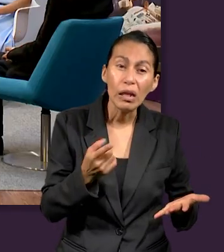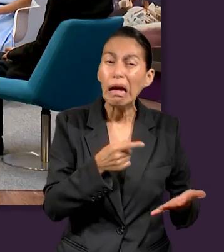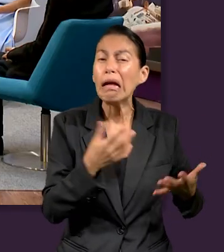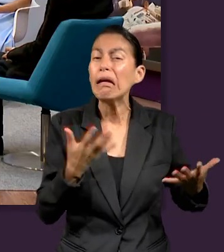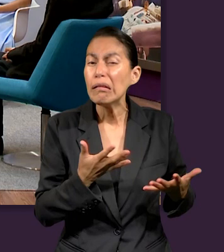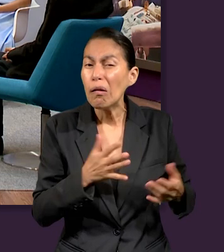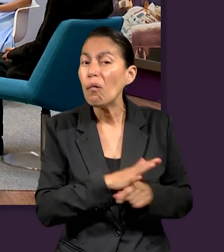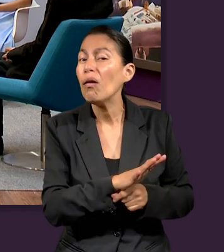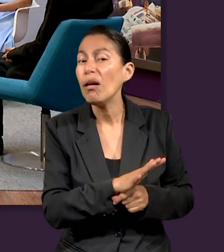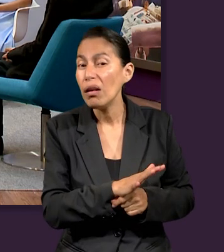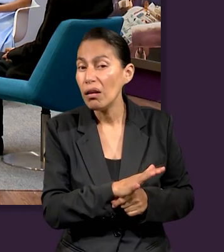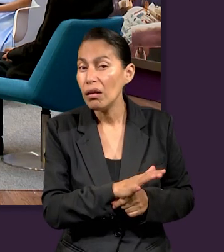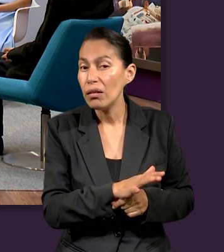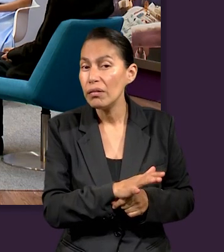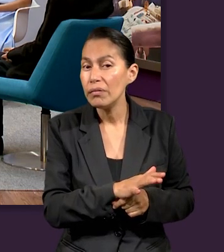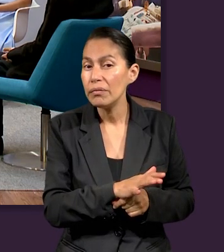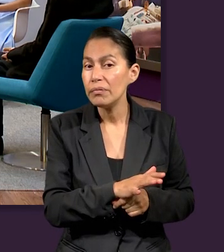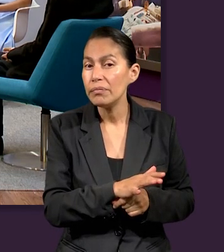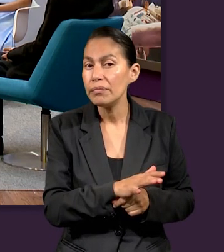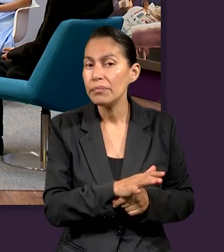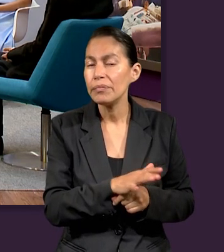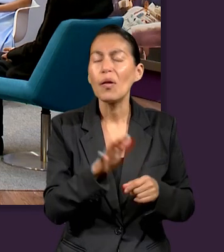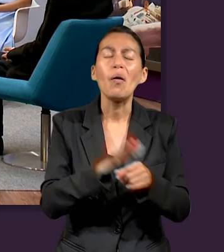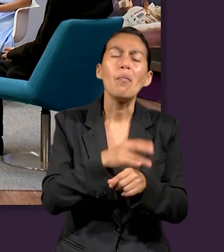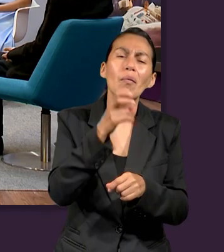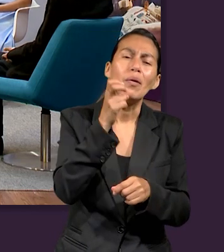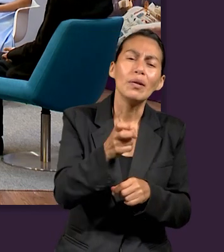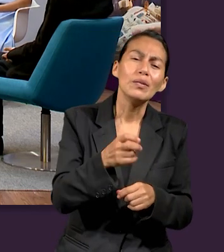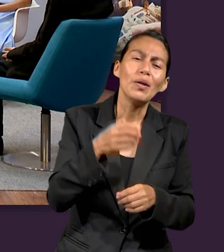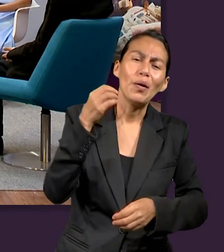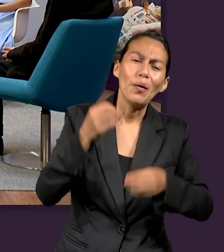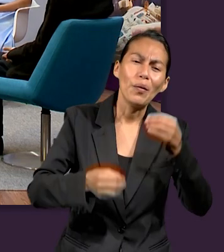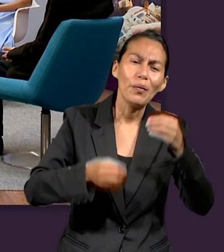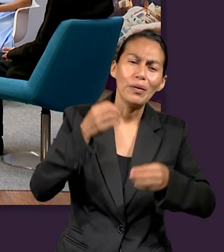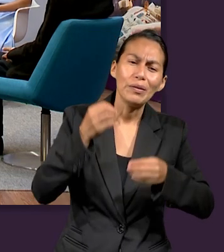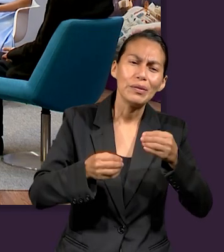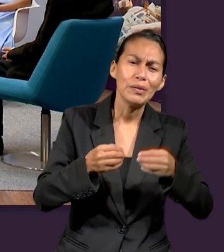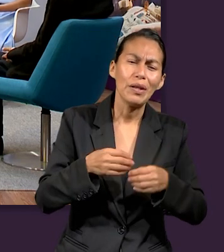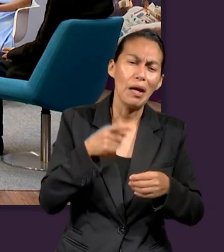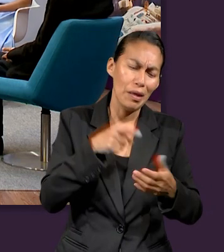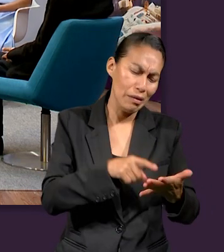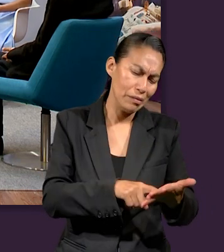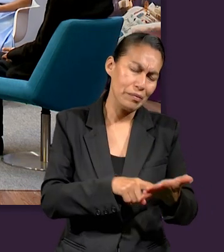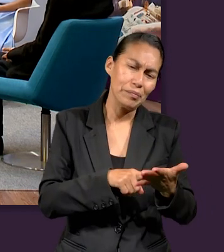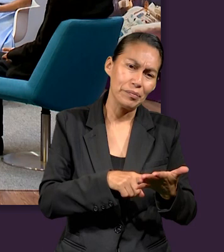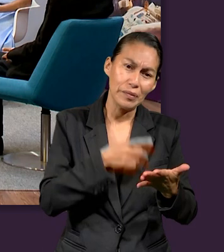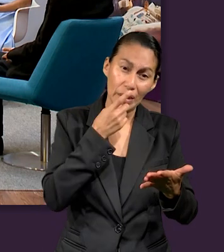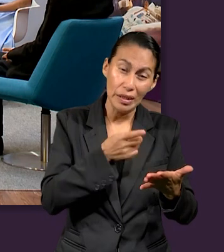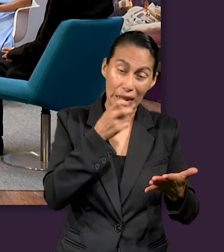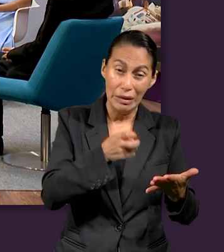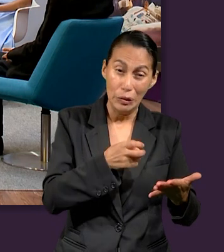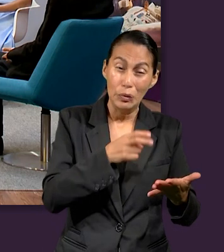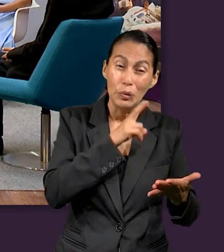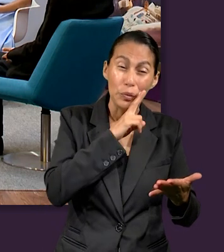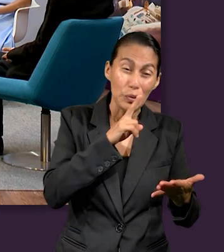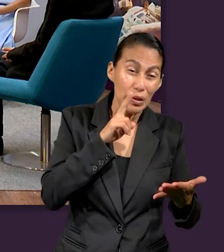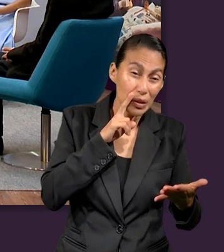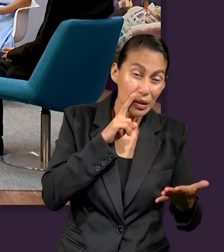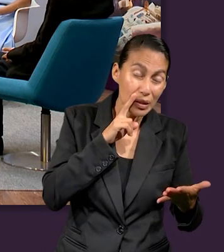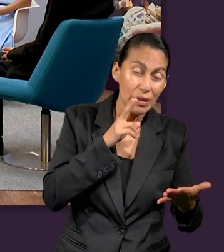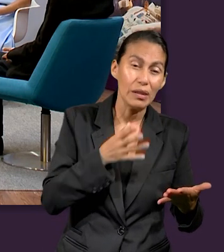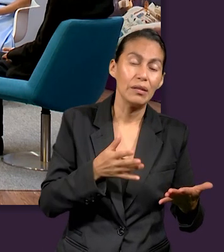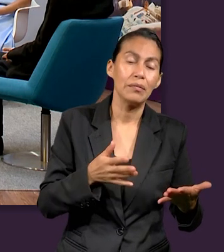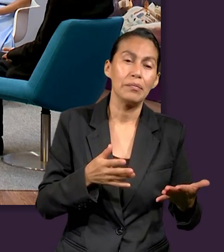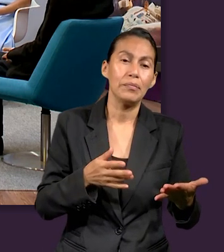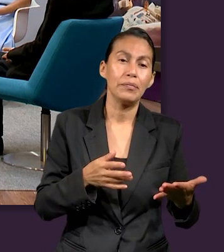haciendo. El que no quiso, o sea, ese es el asunto. O sea, por eso es que el juicio dice en esta semana, es una gran